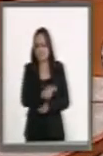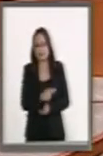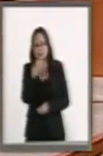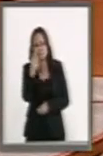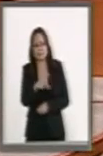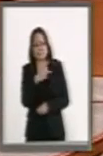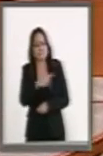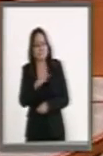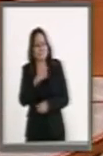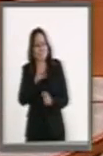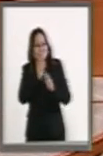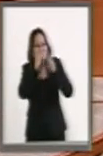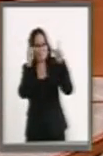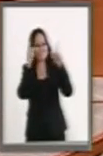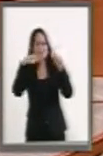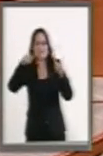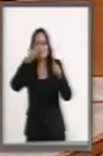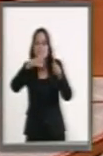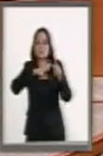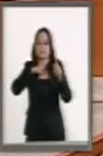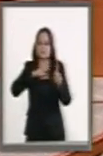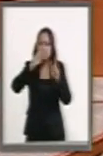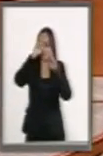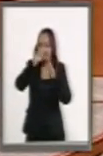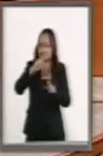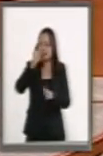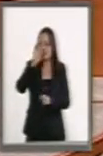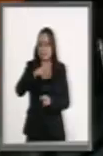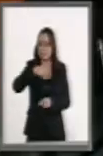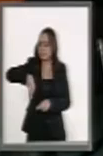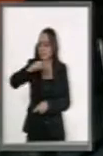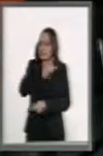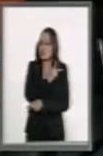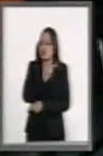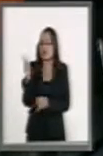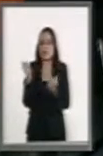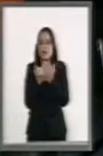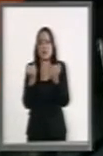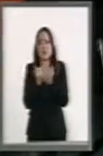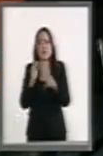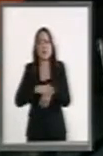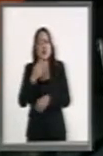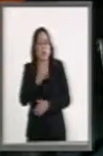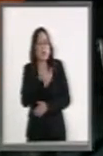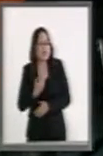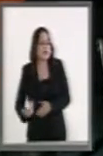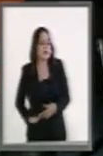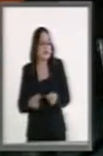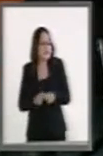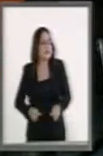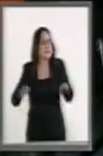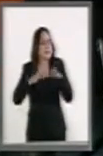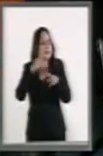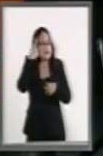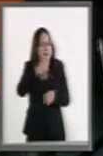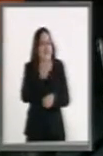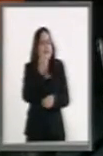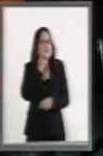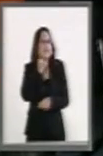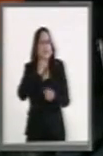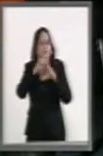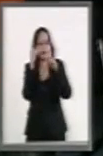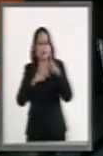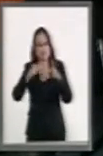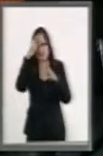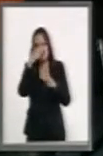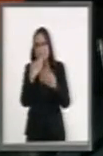gran admiración y respeto, y me atrevo a decir todos, porque fue un gran presidente de este Senado de la República.